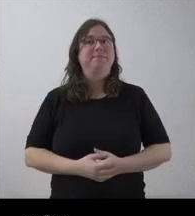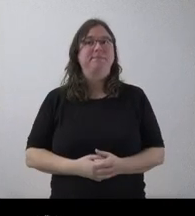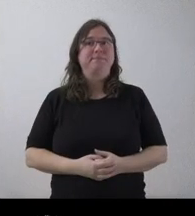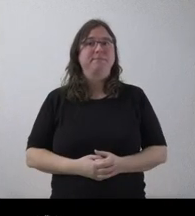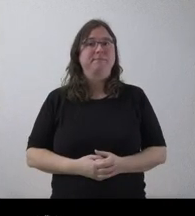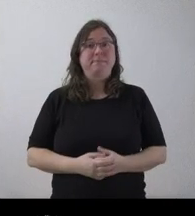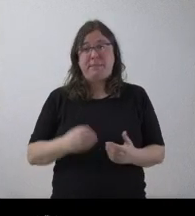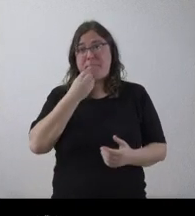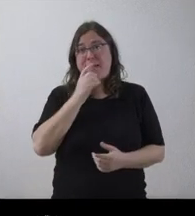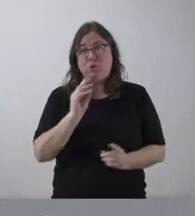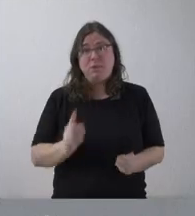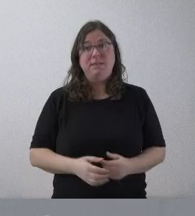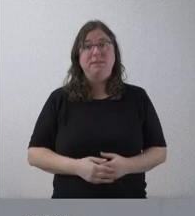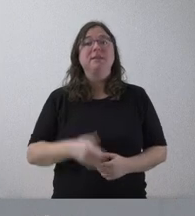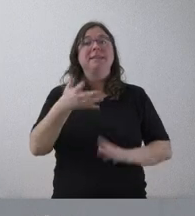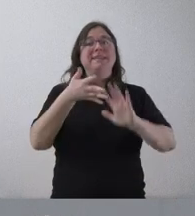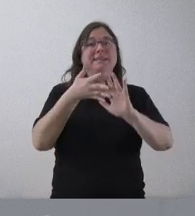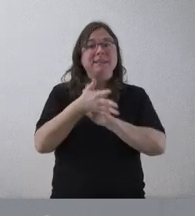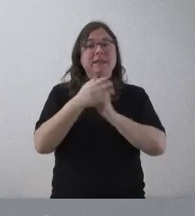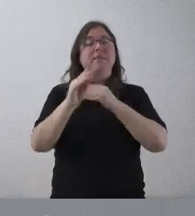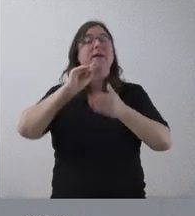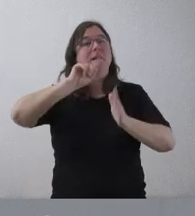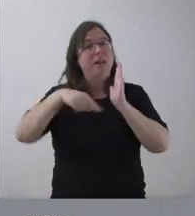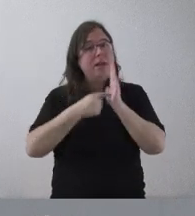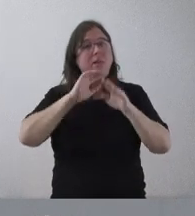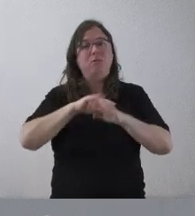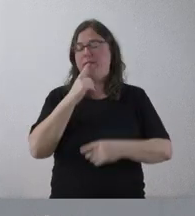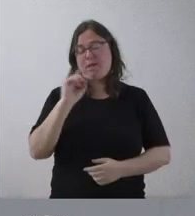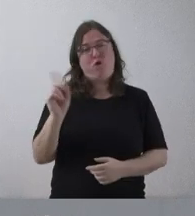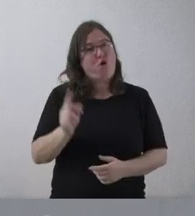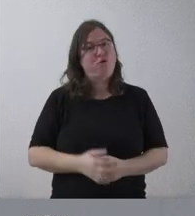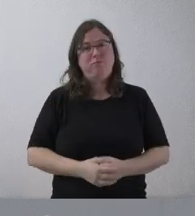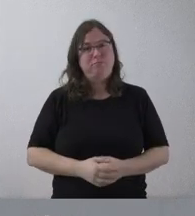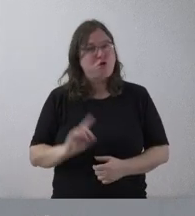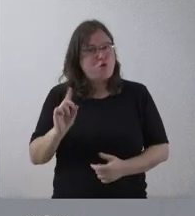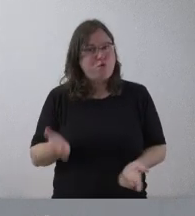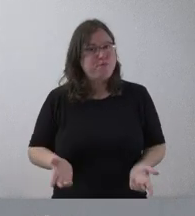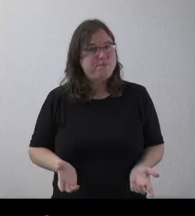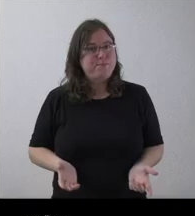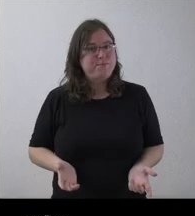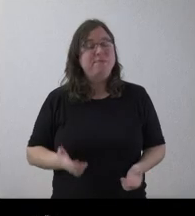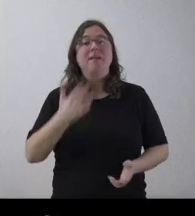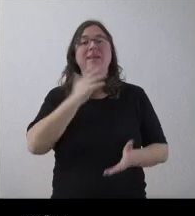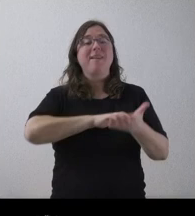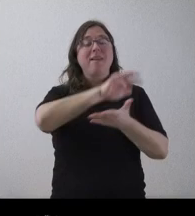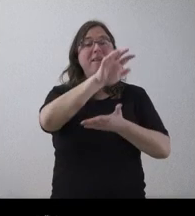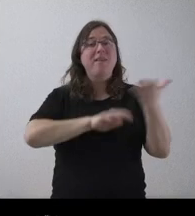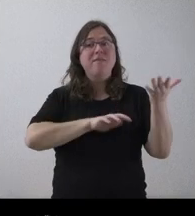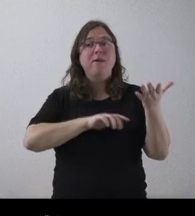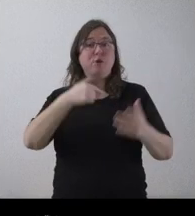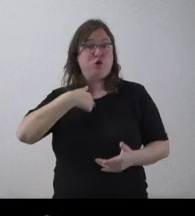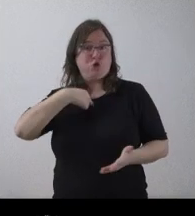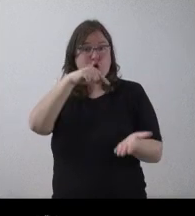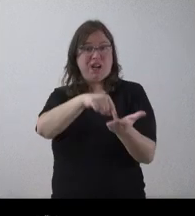No estará tan bien, ¿no? Pues eso significa que actuamos conforme a la ley. No. No, no. El informe lo reclamé yo.